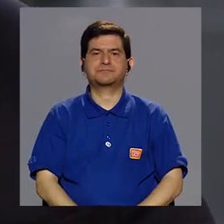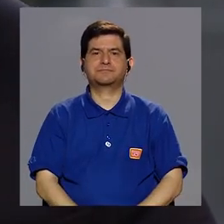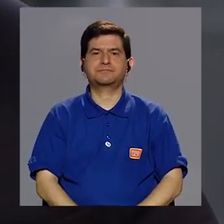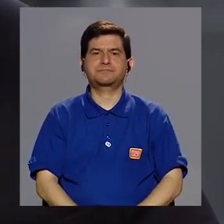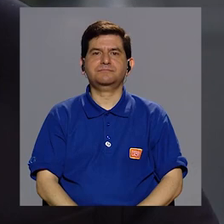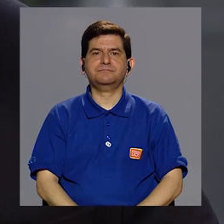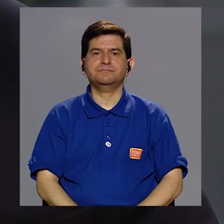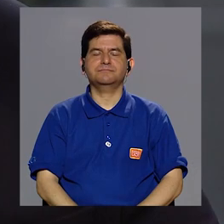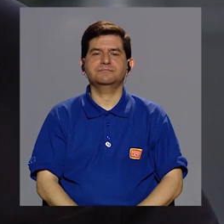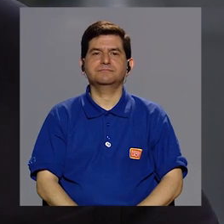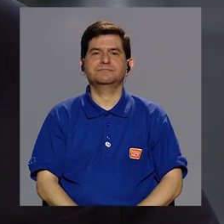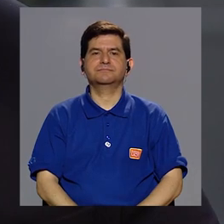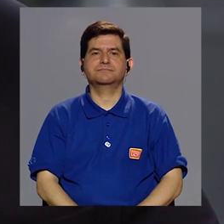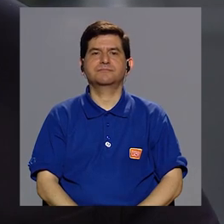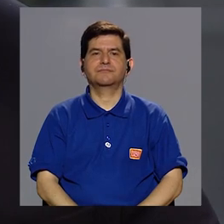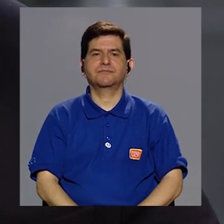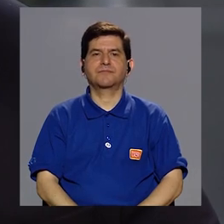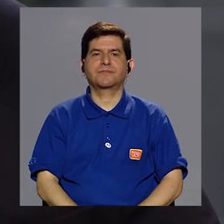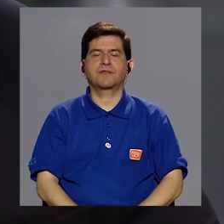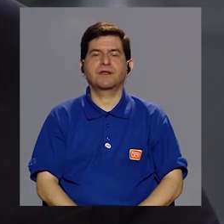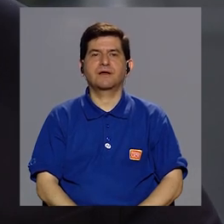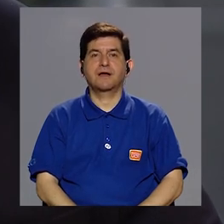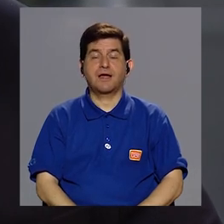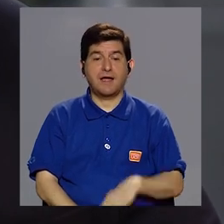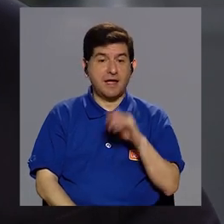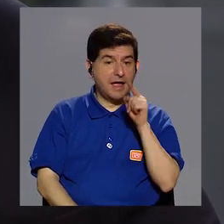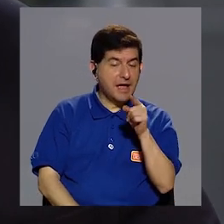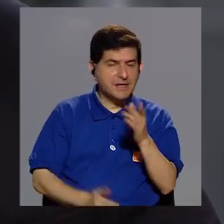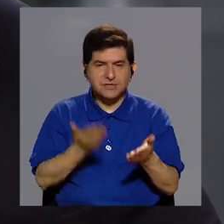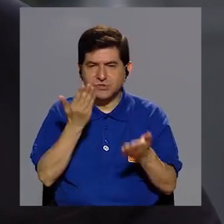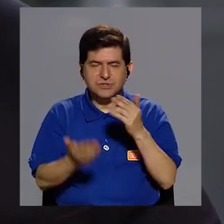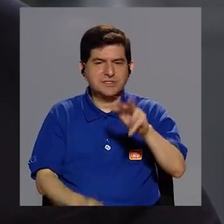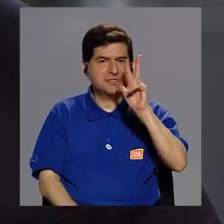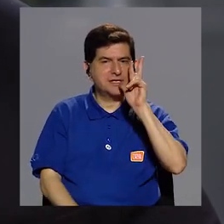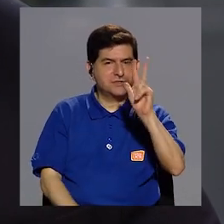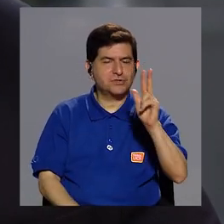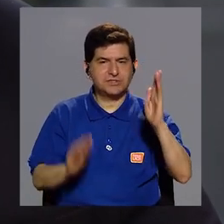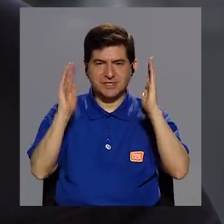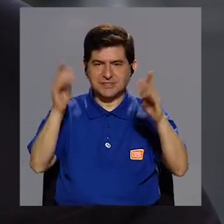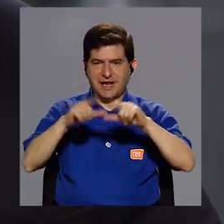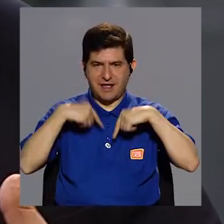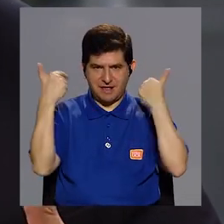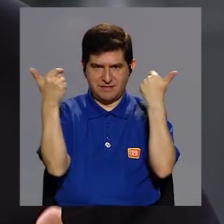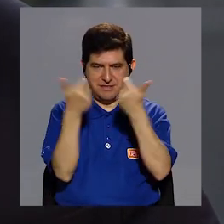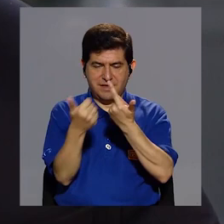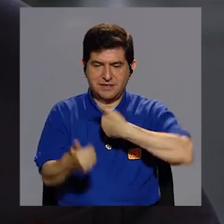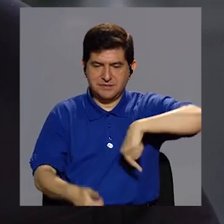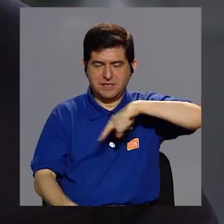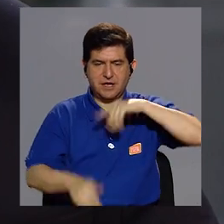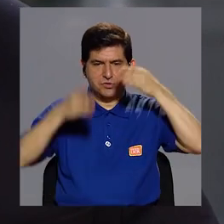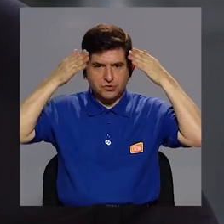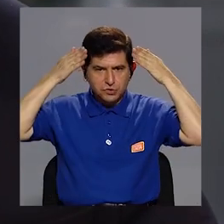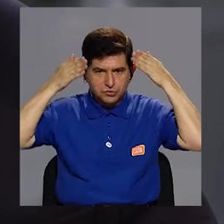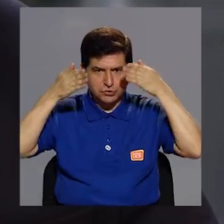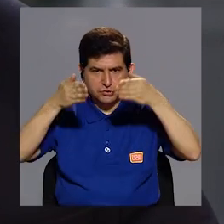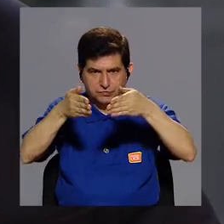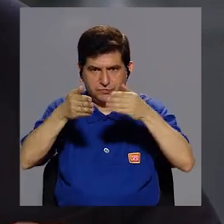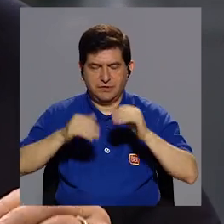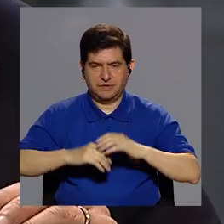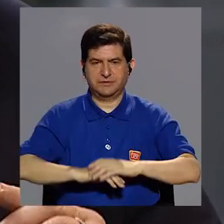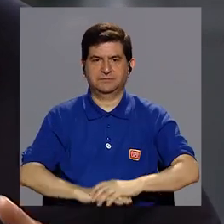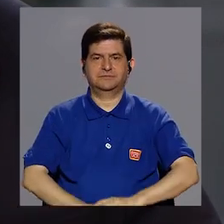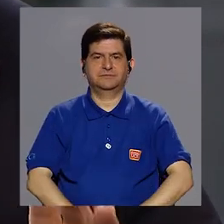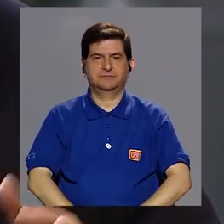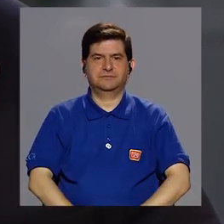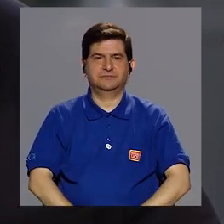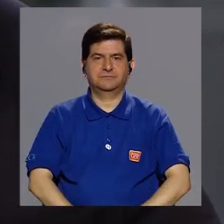Entonces, de alguna manera muy concluyente, esos son como los tres grandes grupos en los cuales nos estamos centrando